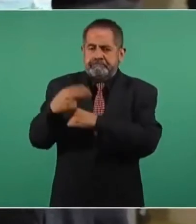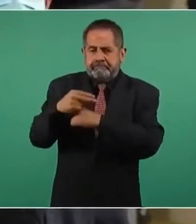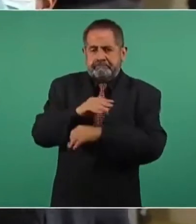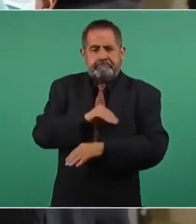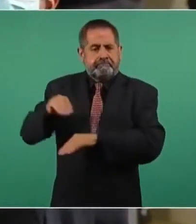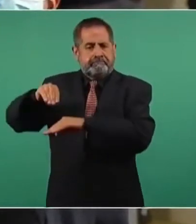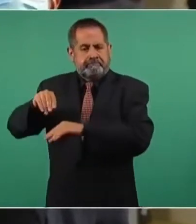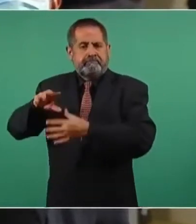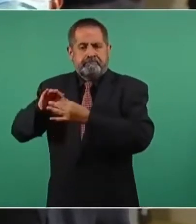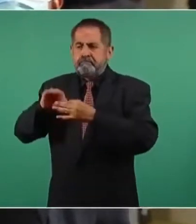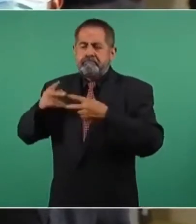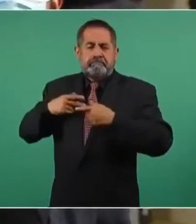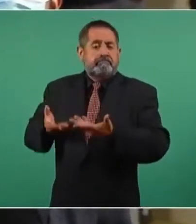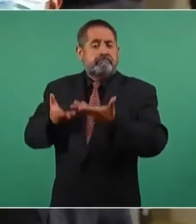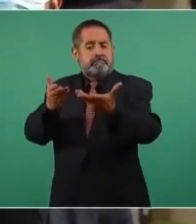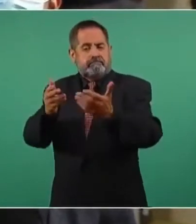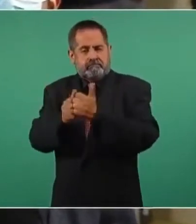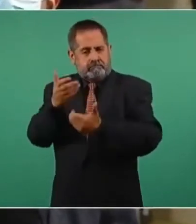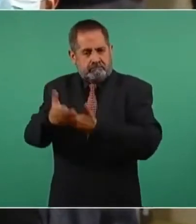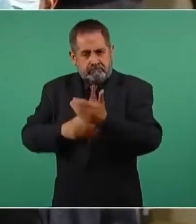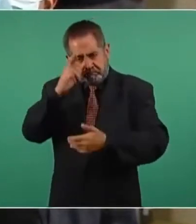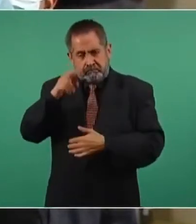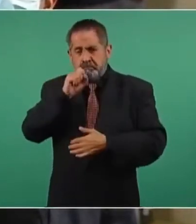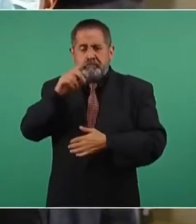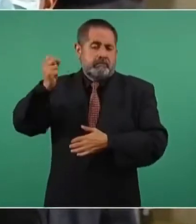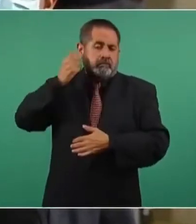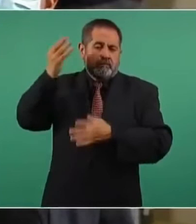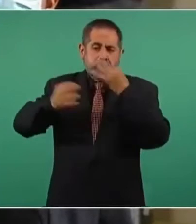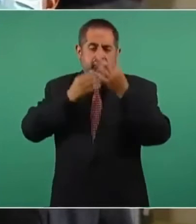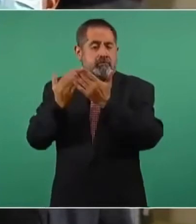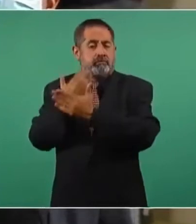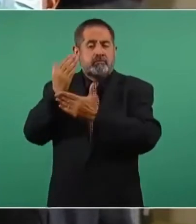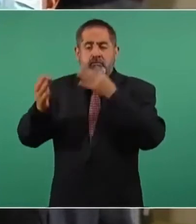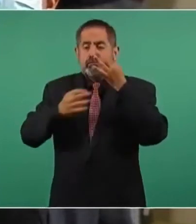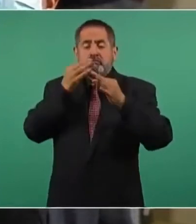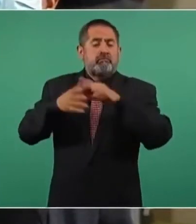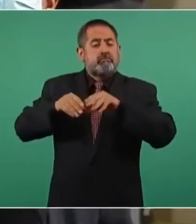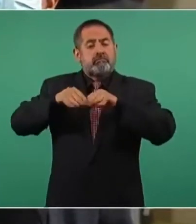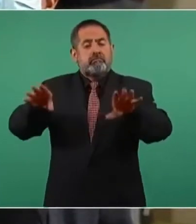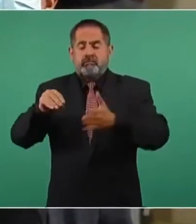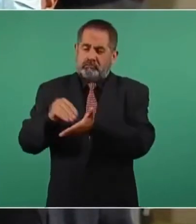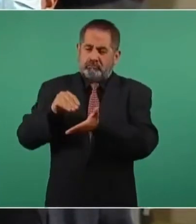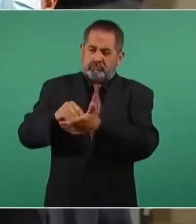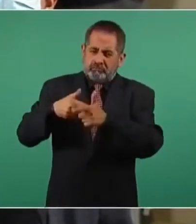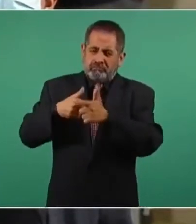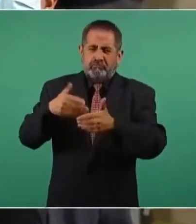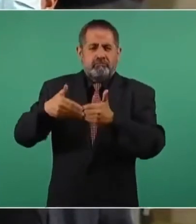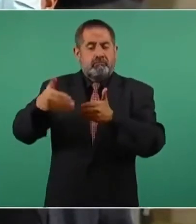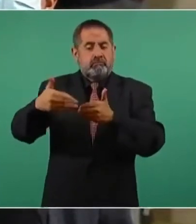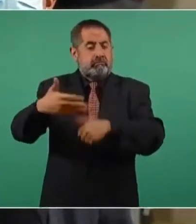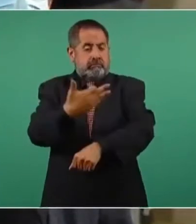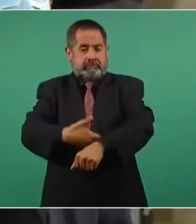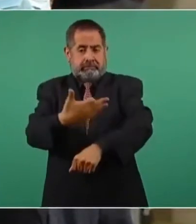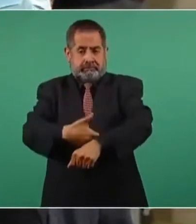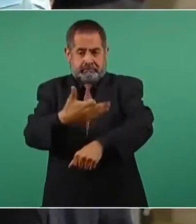sentido presidente proponerle con todo respeto que las conferencias vespertinas pudieran continuar para tratar temas como la